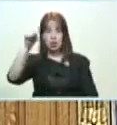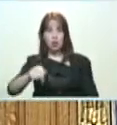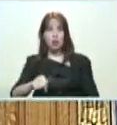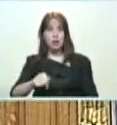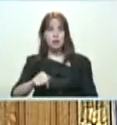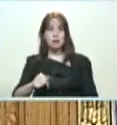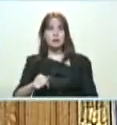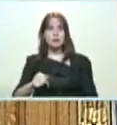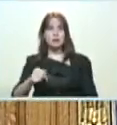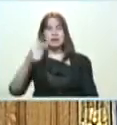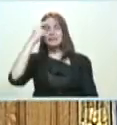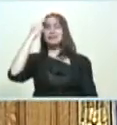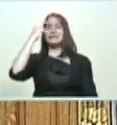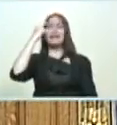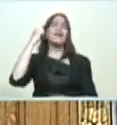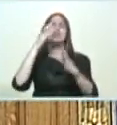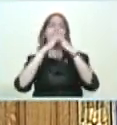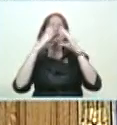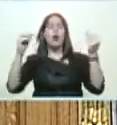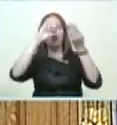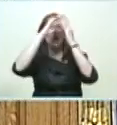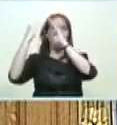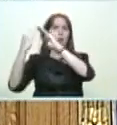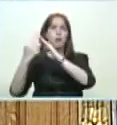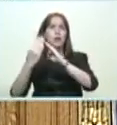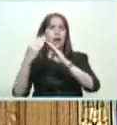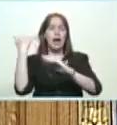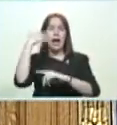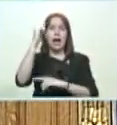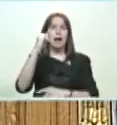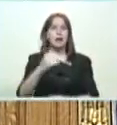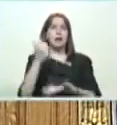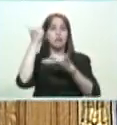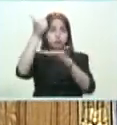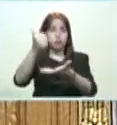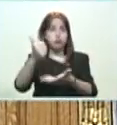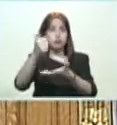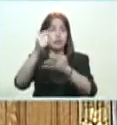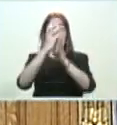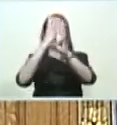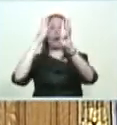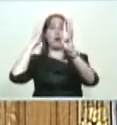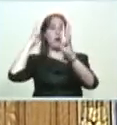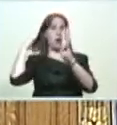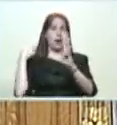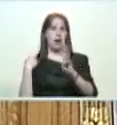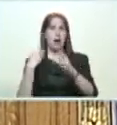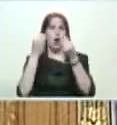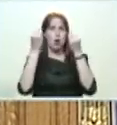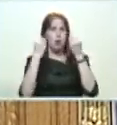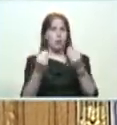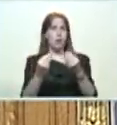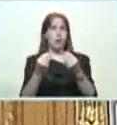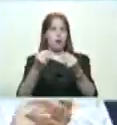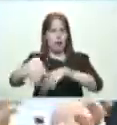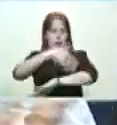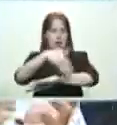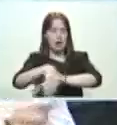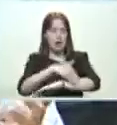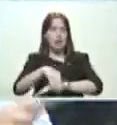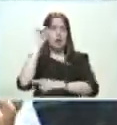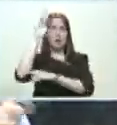Saben, nuestro pueblo, que está en la comuna, que está en el clap, que está en la cola, que está en las calles. Ah,